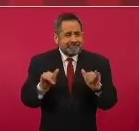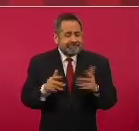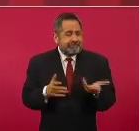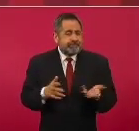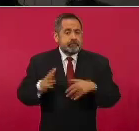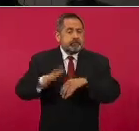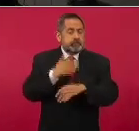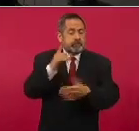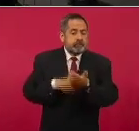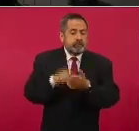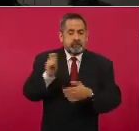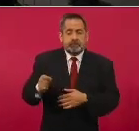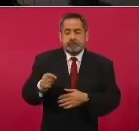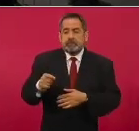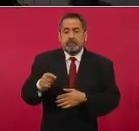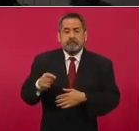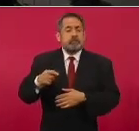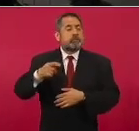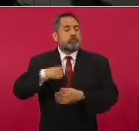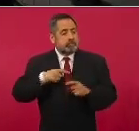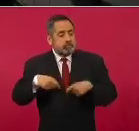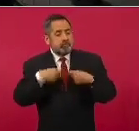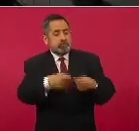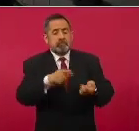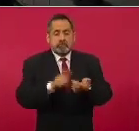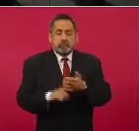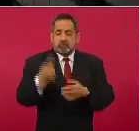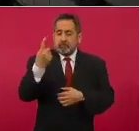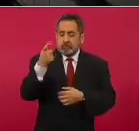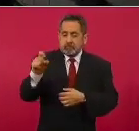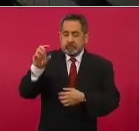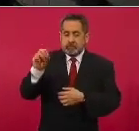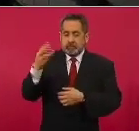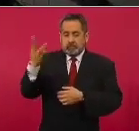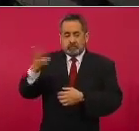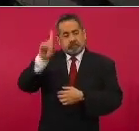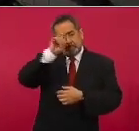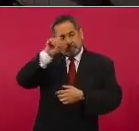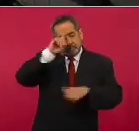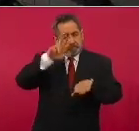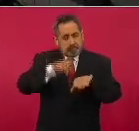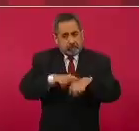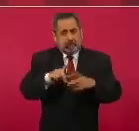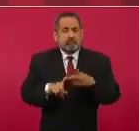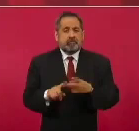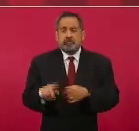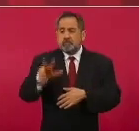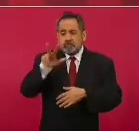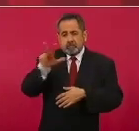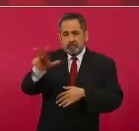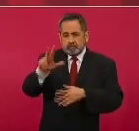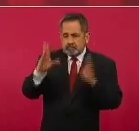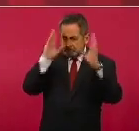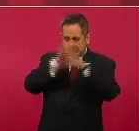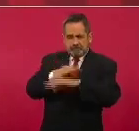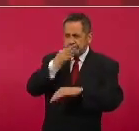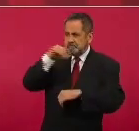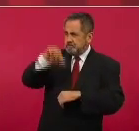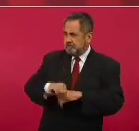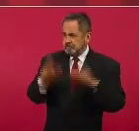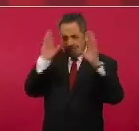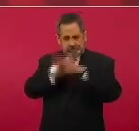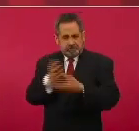porque otorgamos solamente 103 asesorías, hubo 18 conciliaciones inmediatas